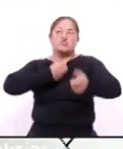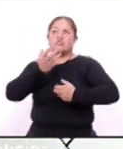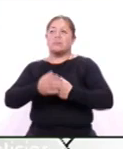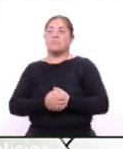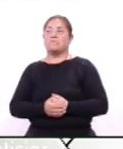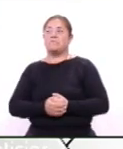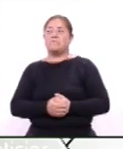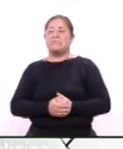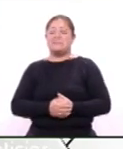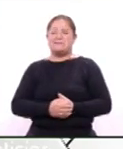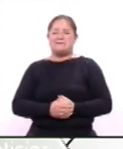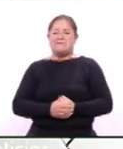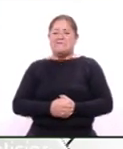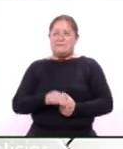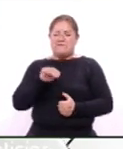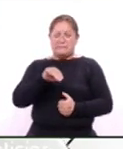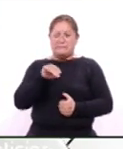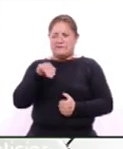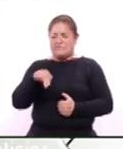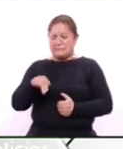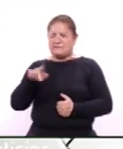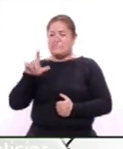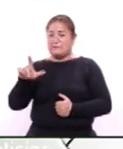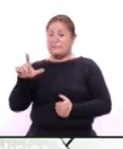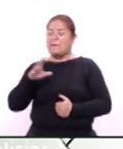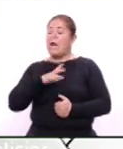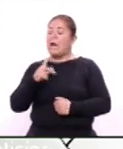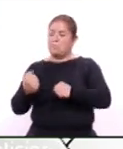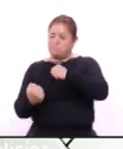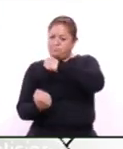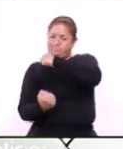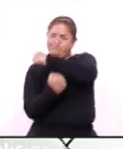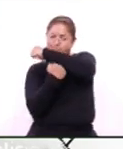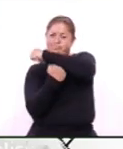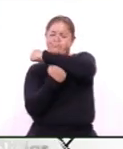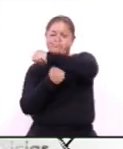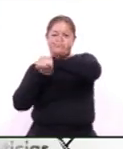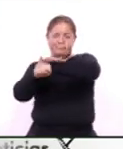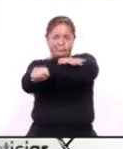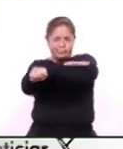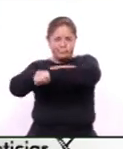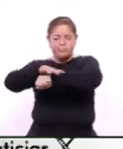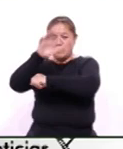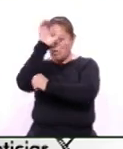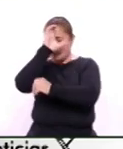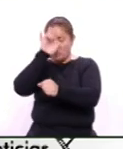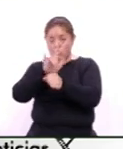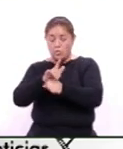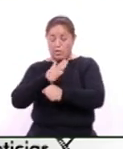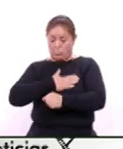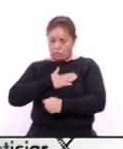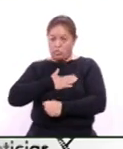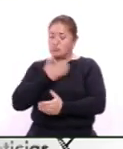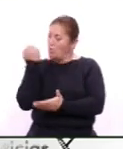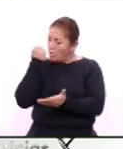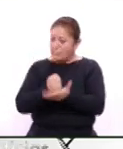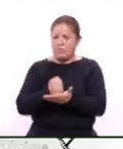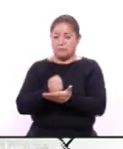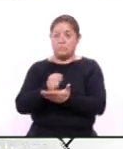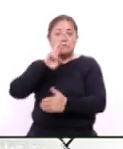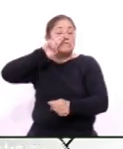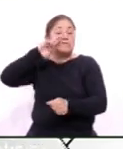ya se dijo es uno de los pilares de nuestra cultura nosotros tenemos la obligación y la